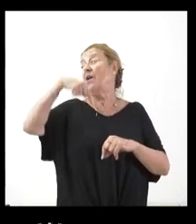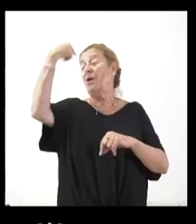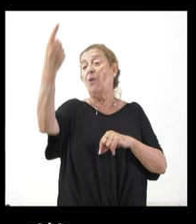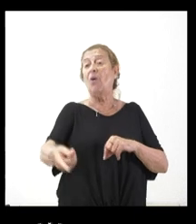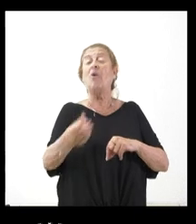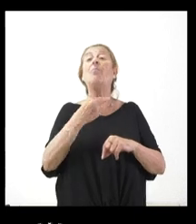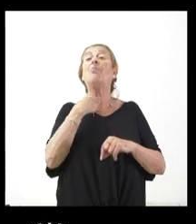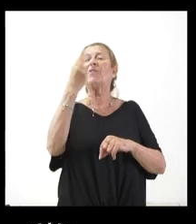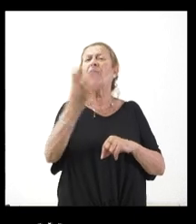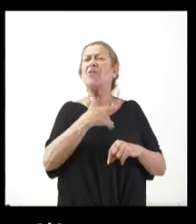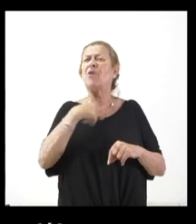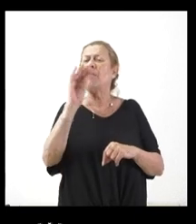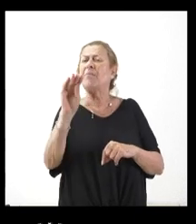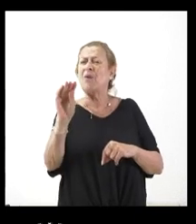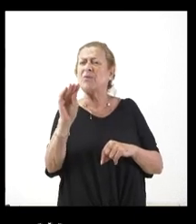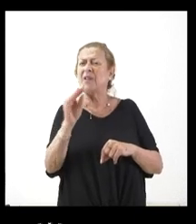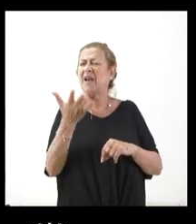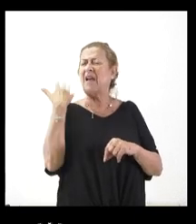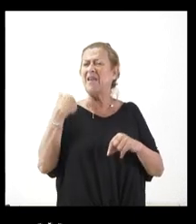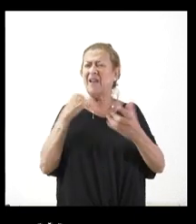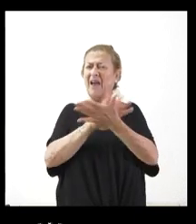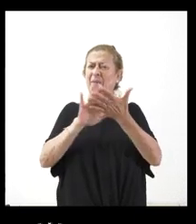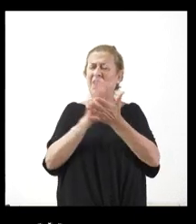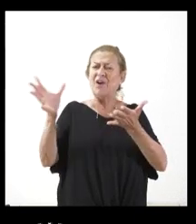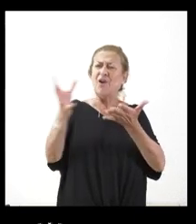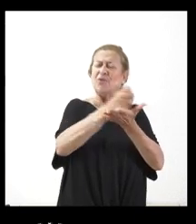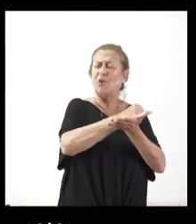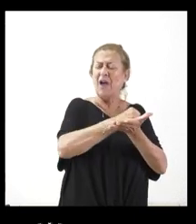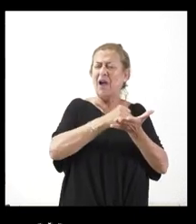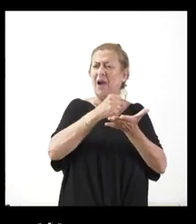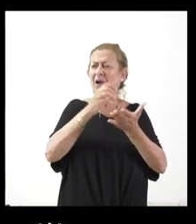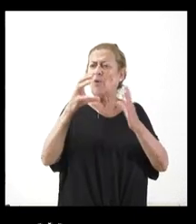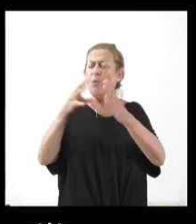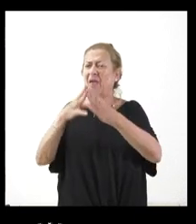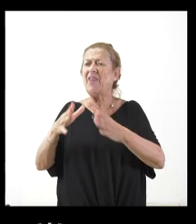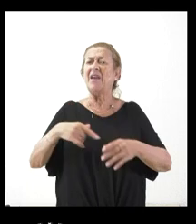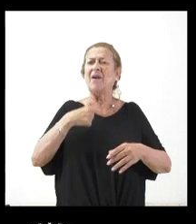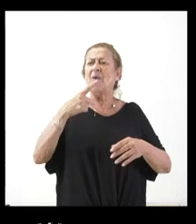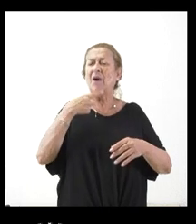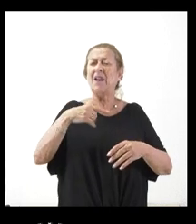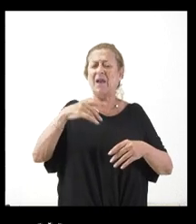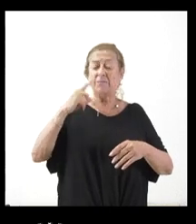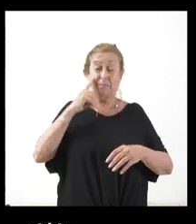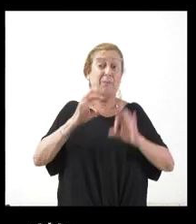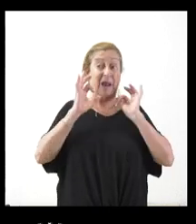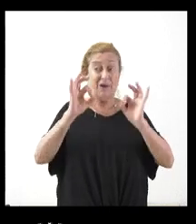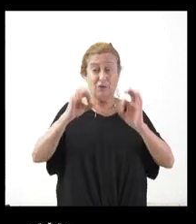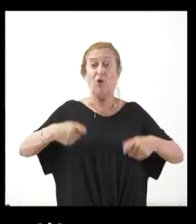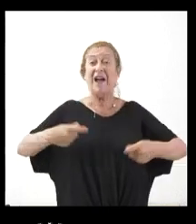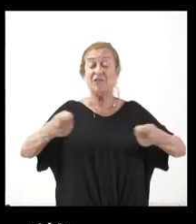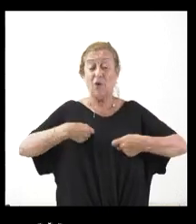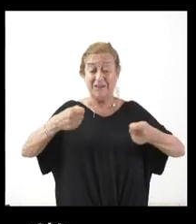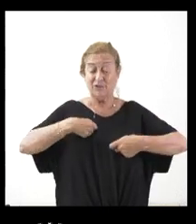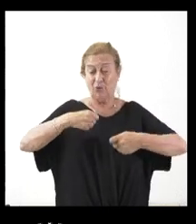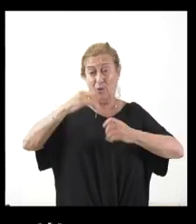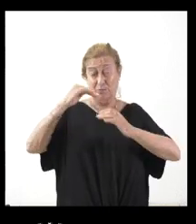portavoz, quería preguntar, la AIREF, ayer alertó a la comunidad del riesgo de incumplir la regla de gasto este año y exige una senda de gasto